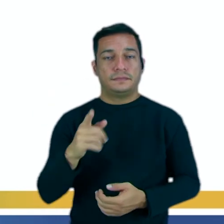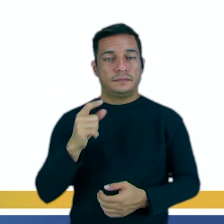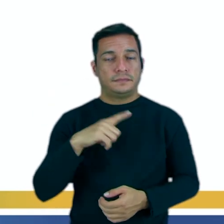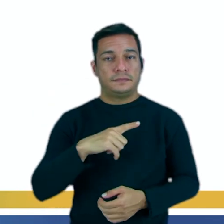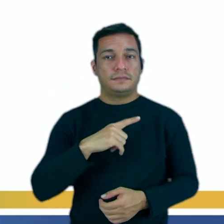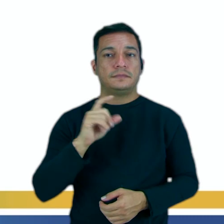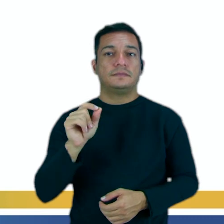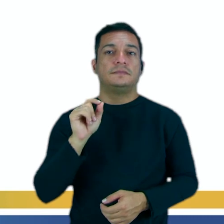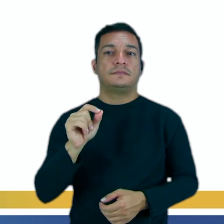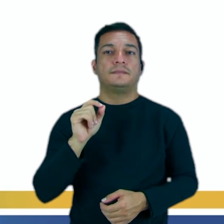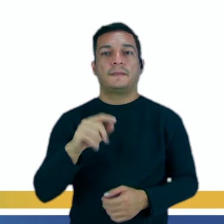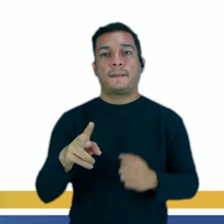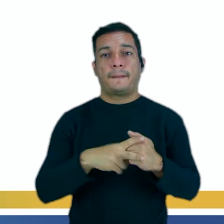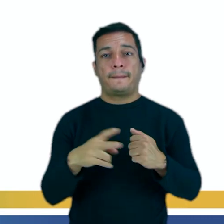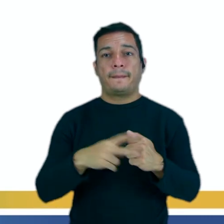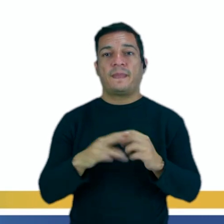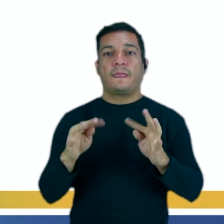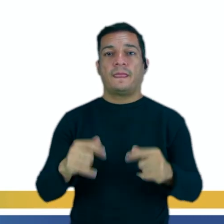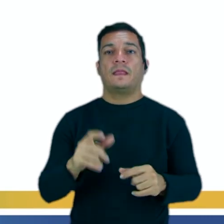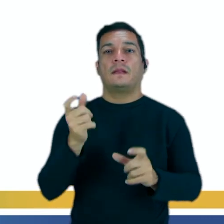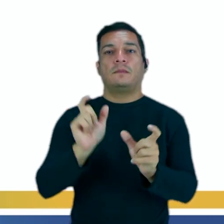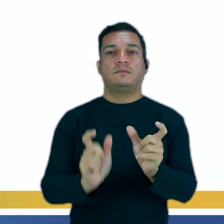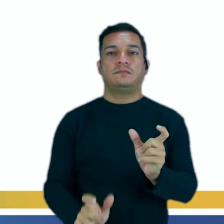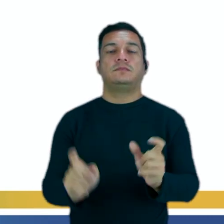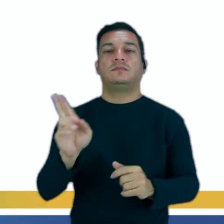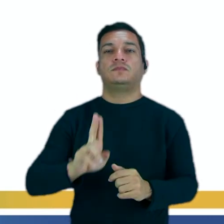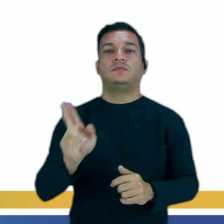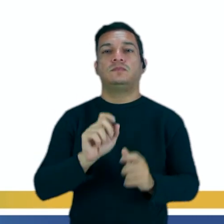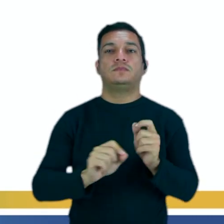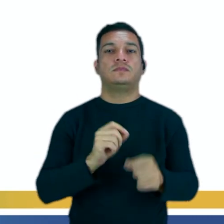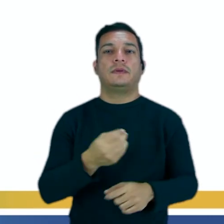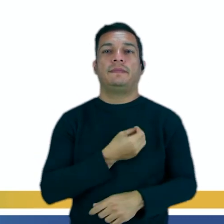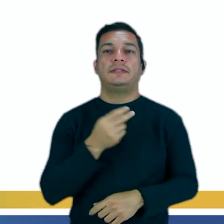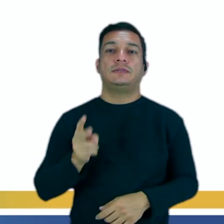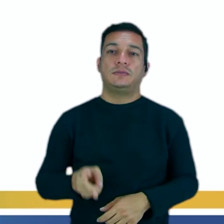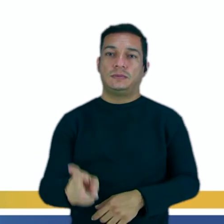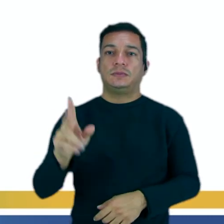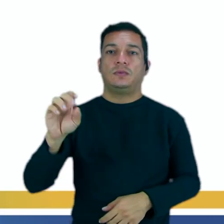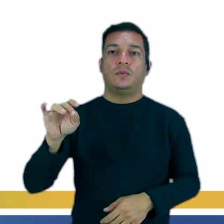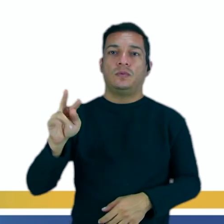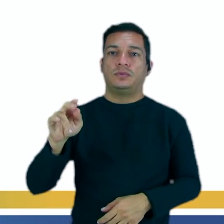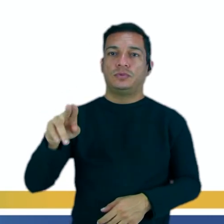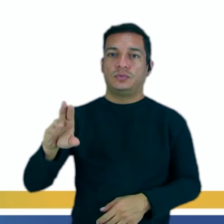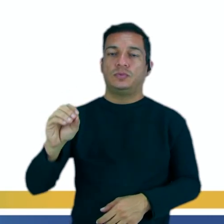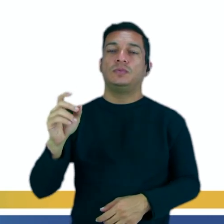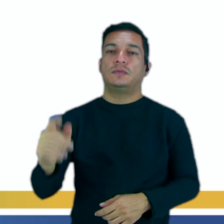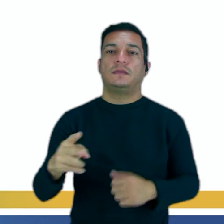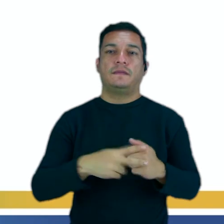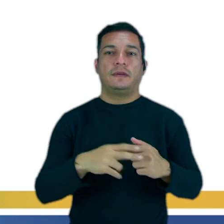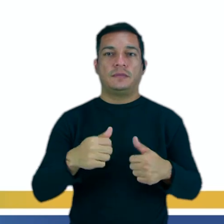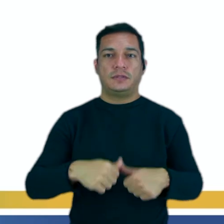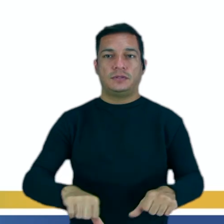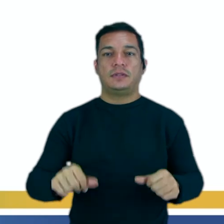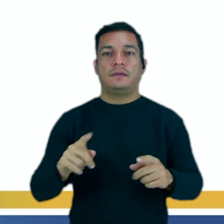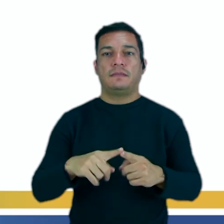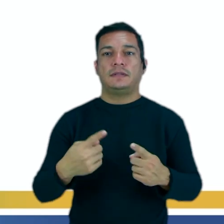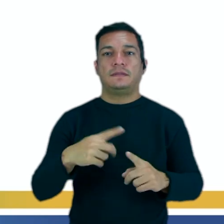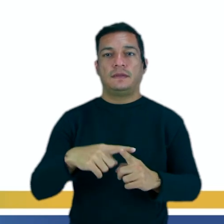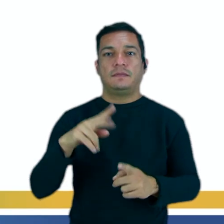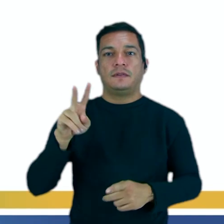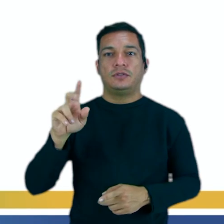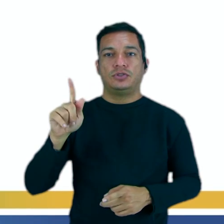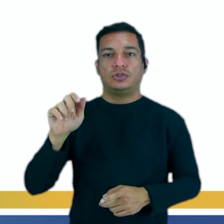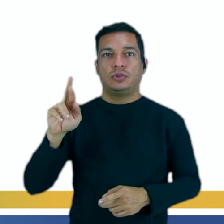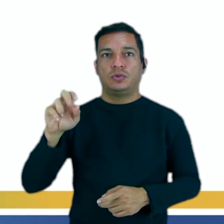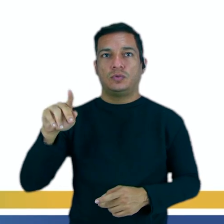ahí tenemos, ó, los verbos todos conjugados utilizando el presente continuo, que es el verbo está, más un verbo en gerúmio, ¿sí?